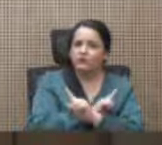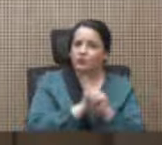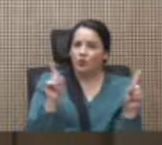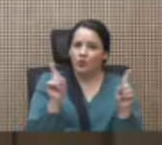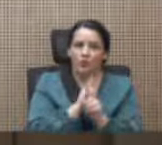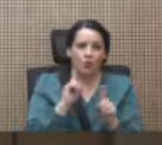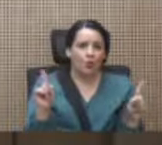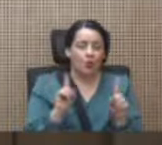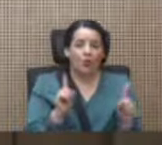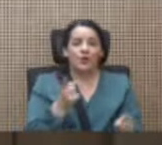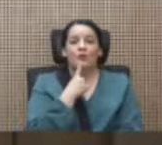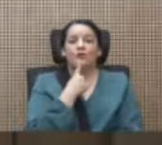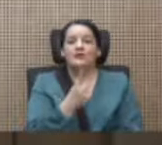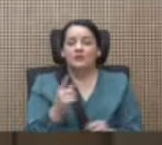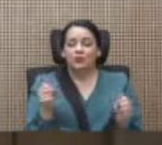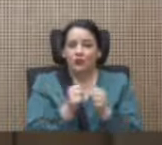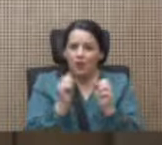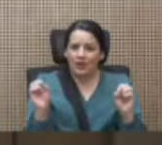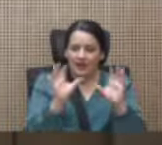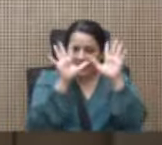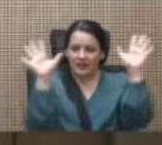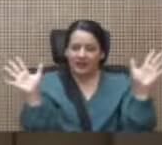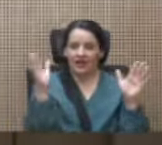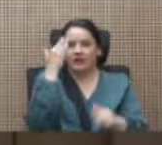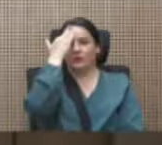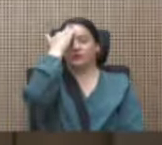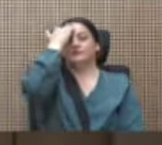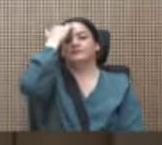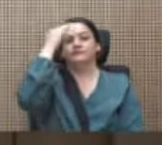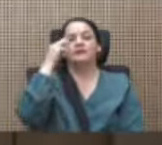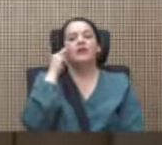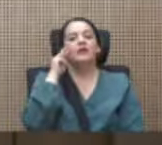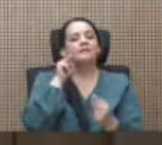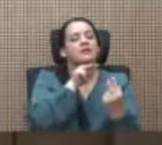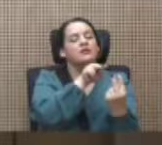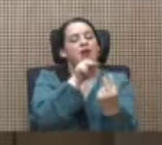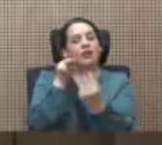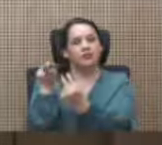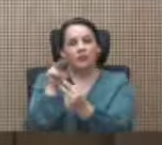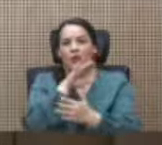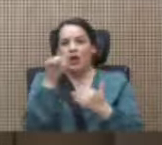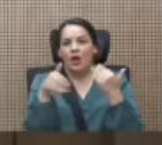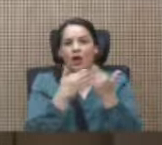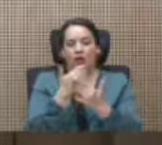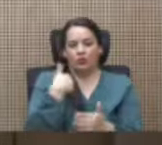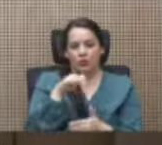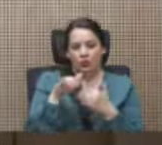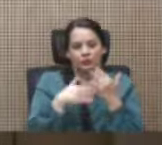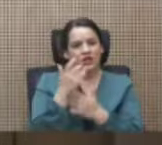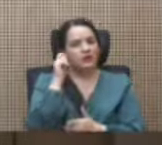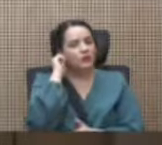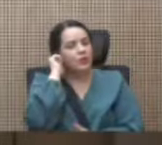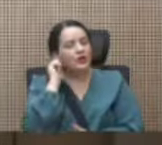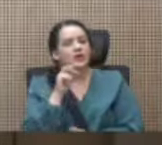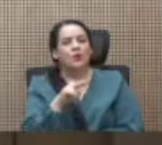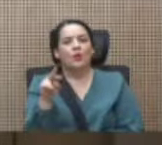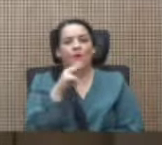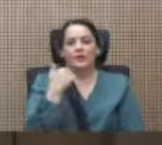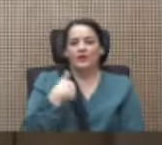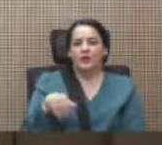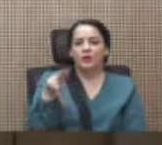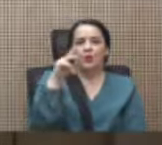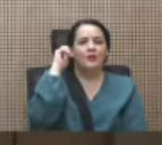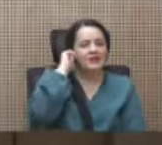Lo decimos con claridad, con la frente en alto y mirando a los ojos a todas y a todos los compañeros y compañeras